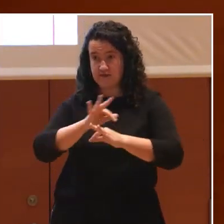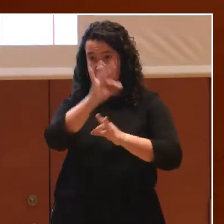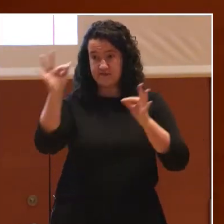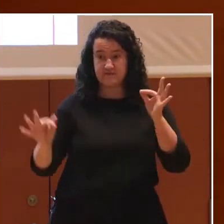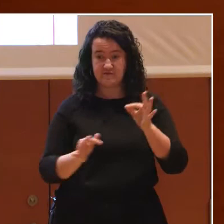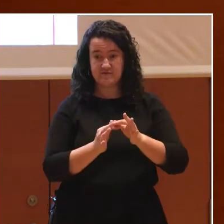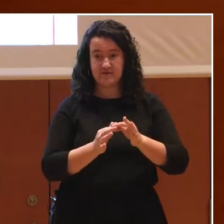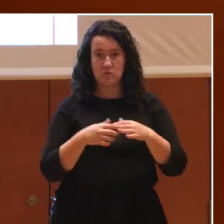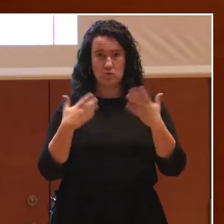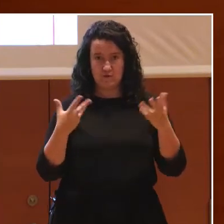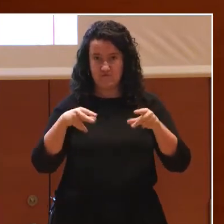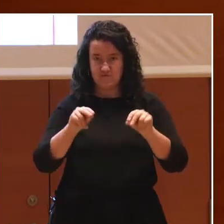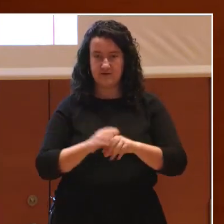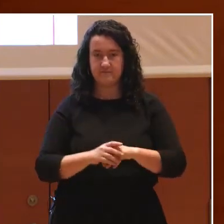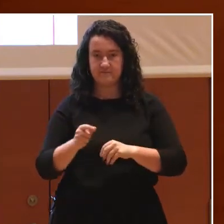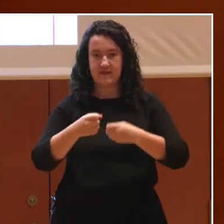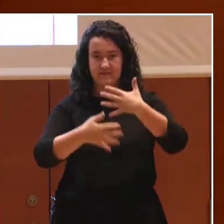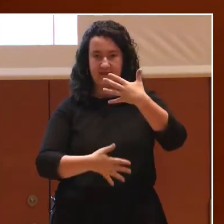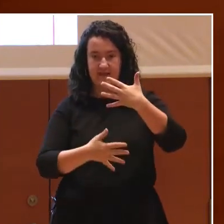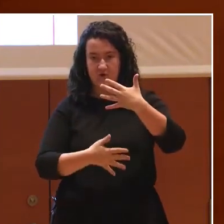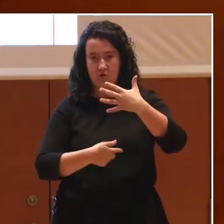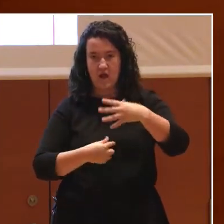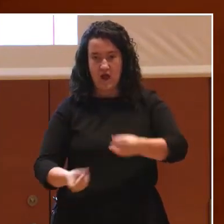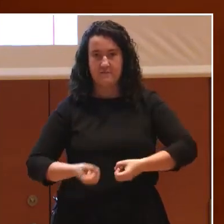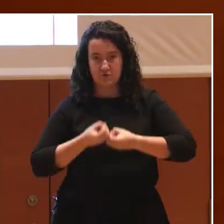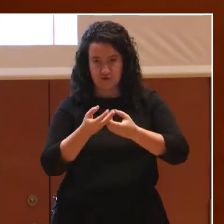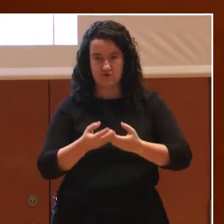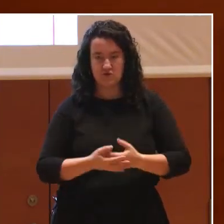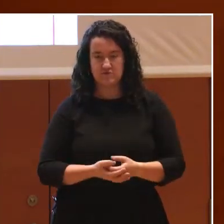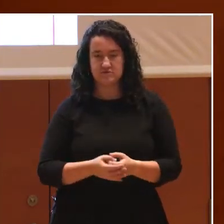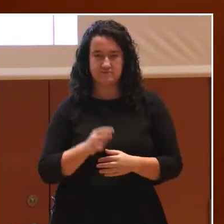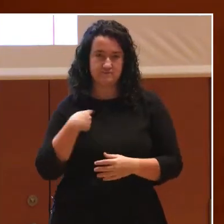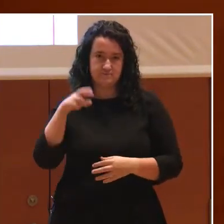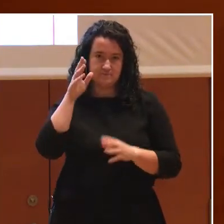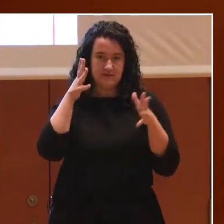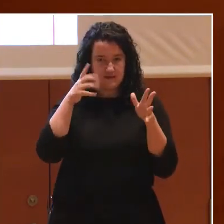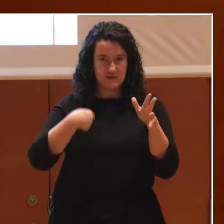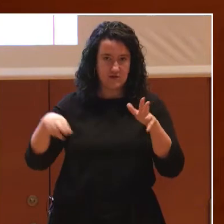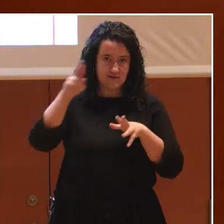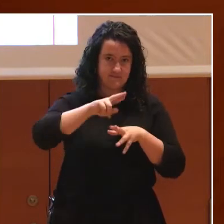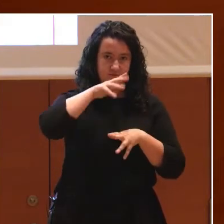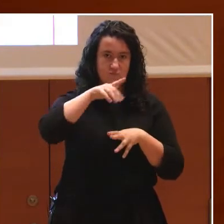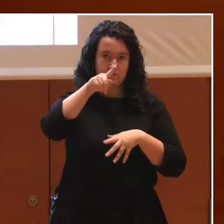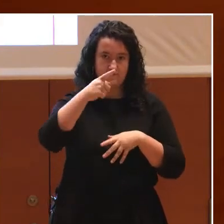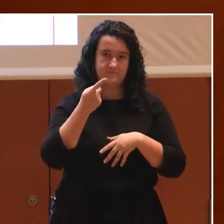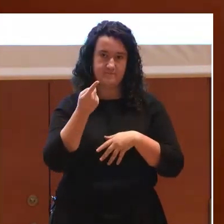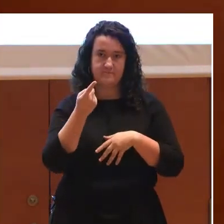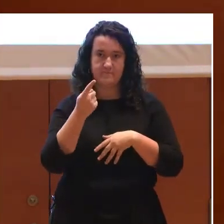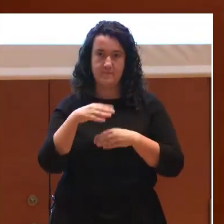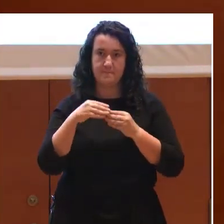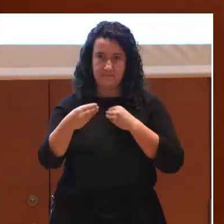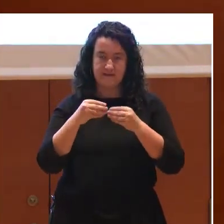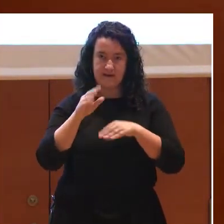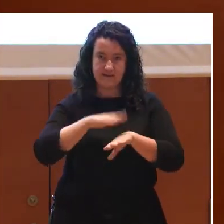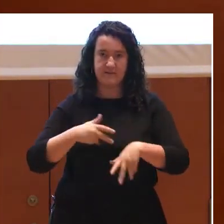muchas aportaciones en ese decálogo que os recomiendo que lo reviséis, porque también el material está disponible para que lo podáis llevar.